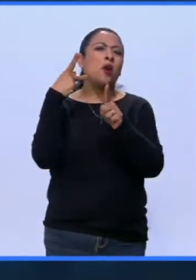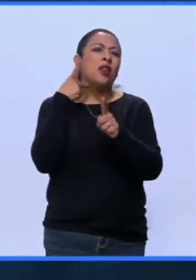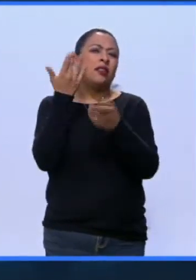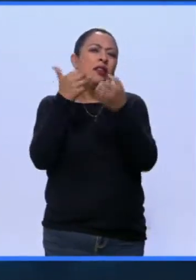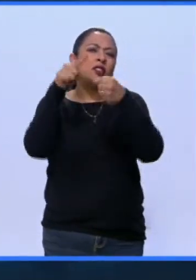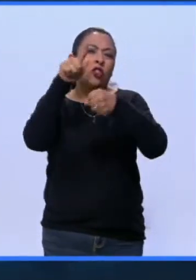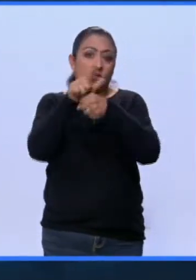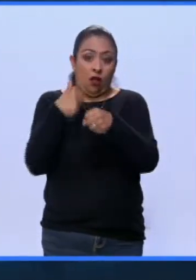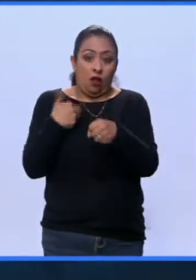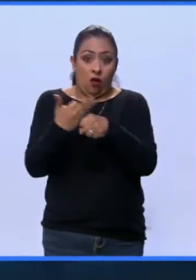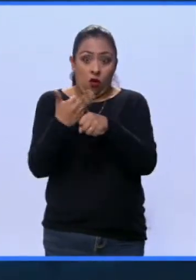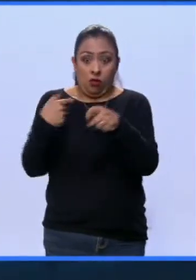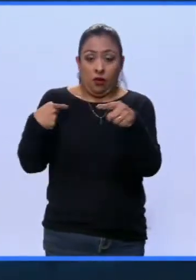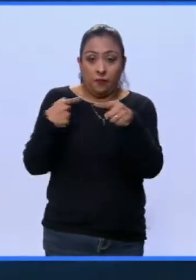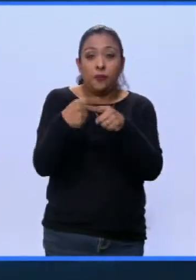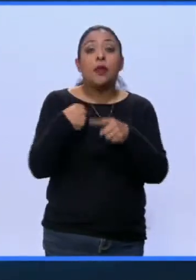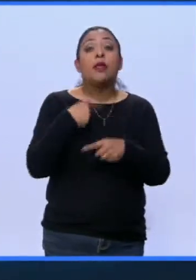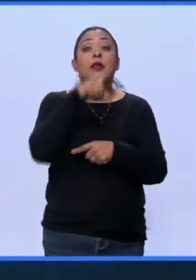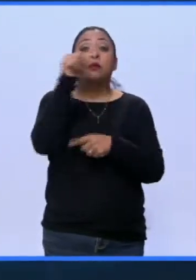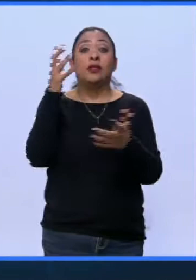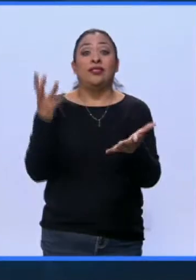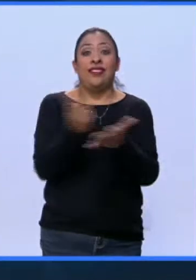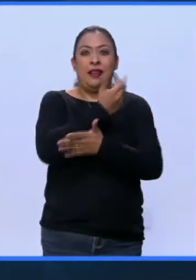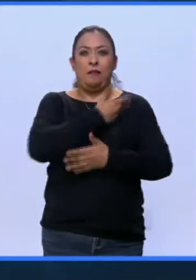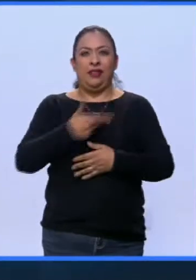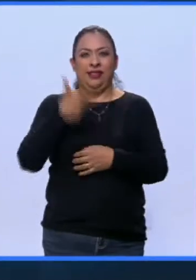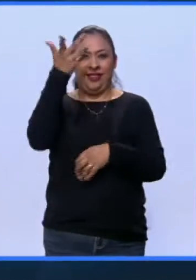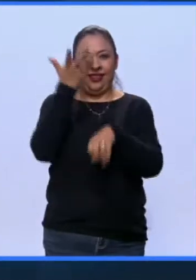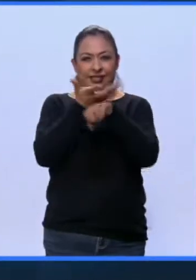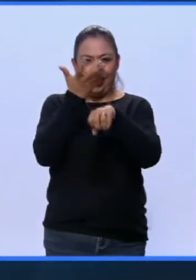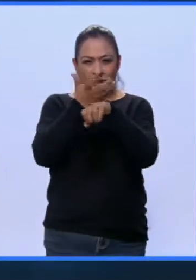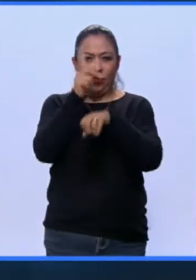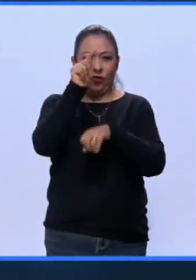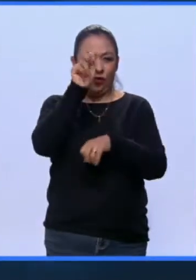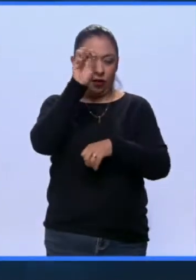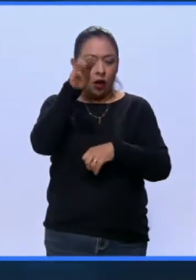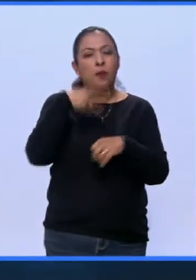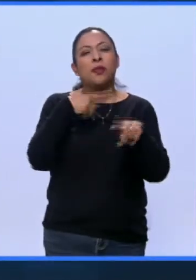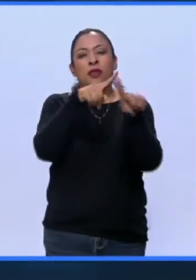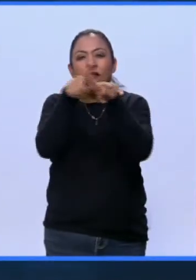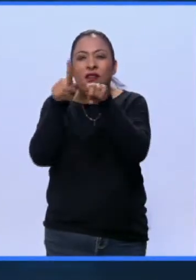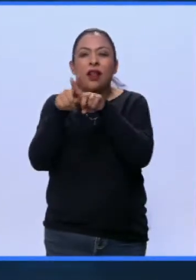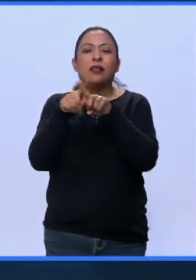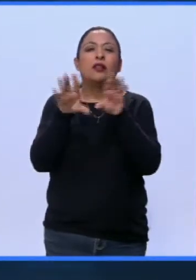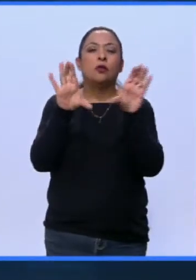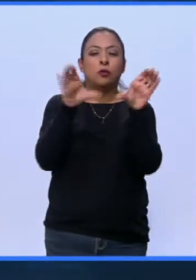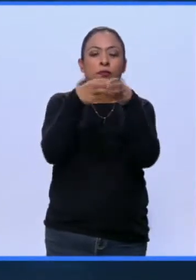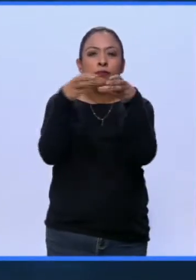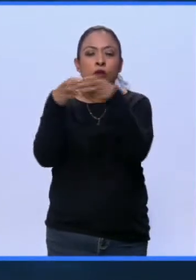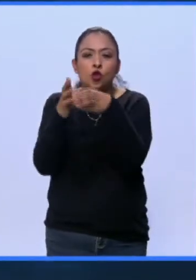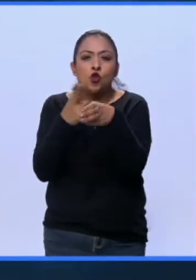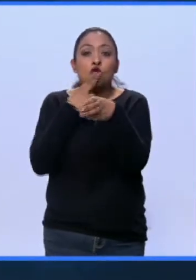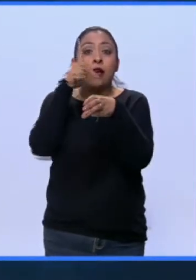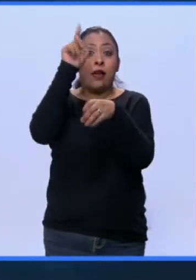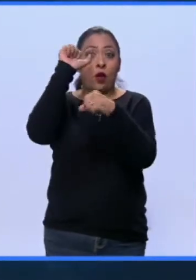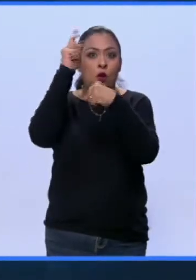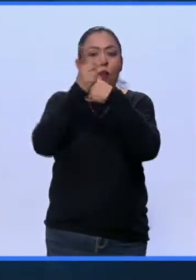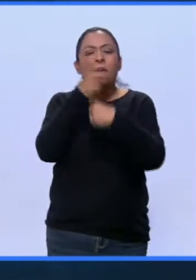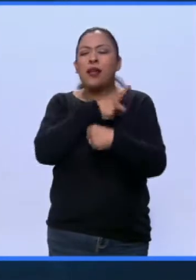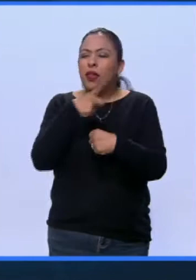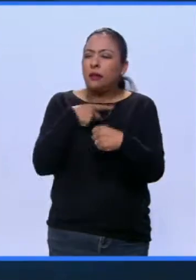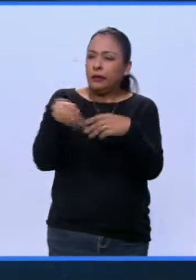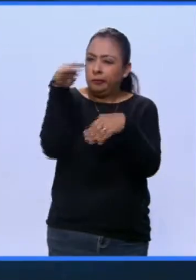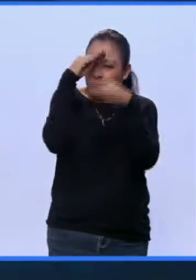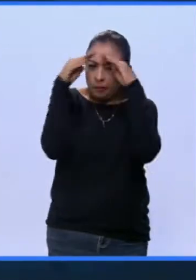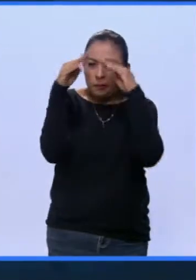que se están dando. Después del triunfo de Donald Trump y de diversas corrientes conservadoras en Europa, es necesario reflexionar sobre